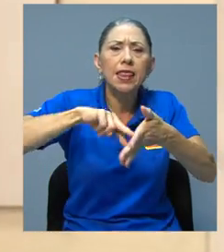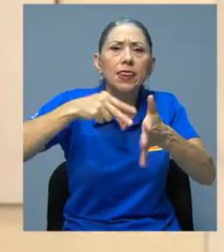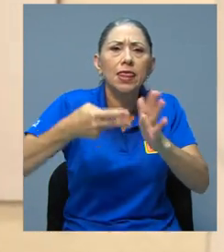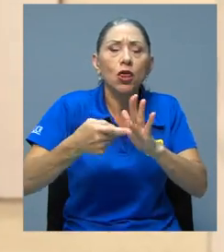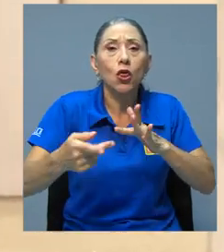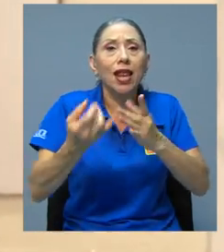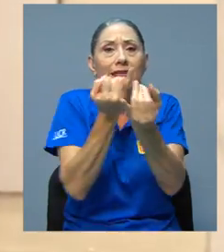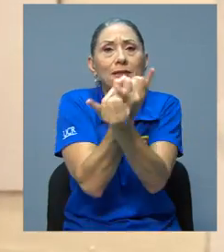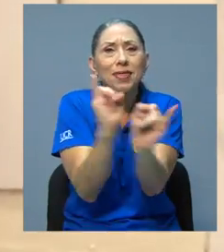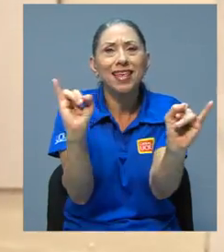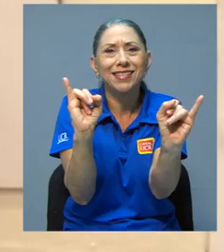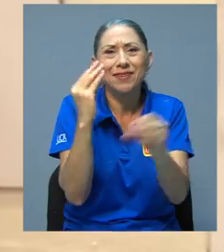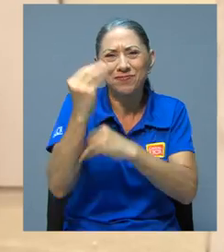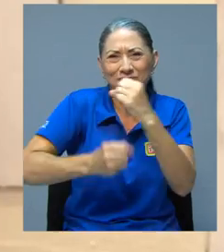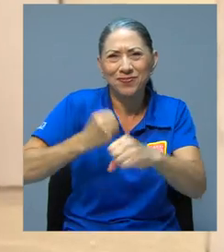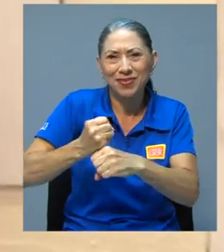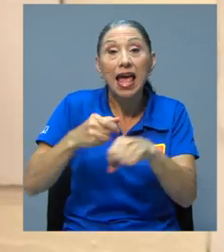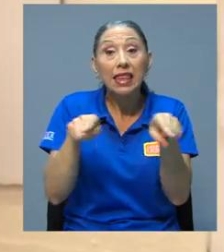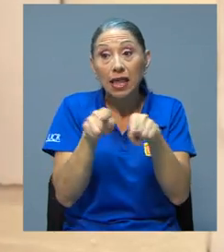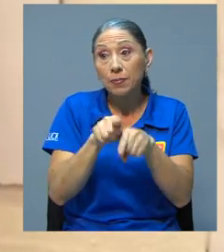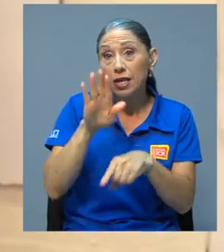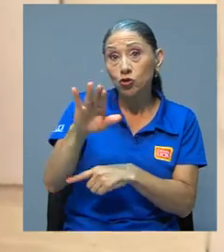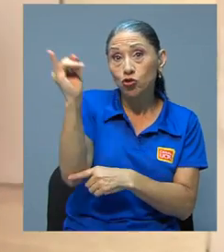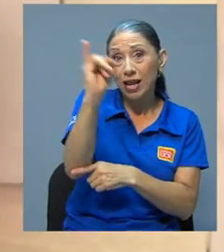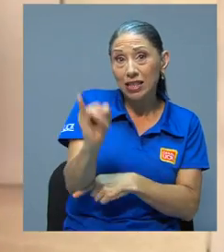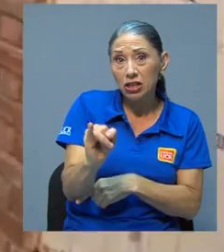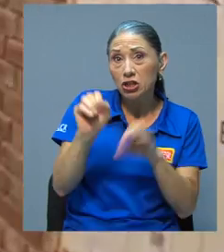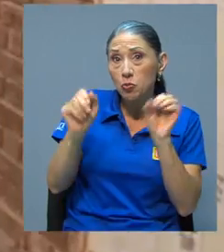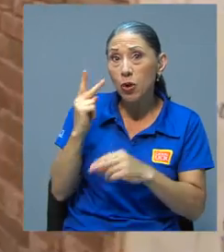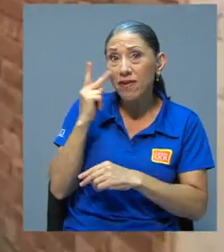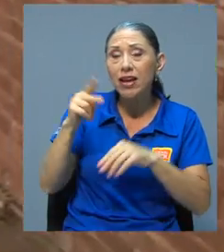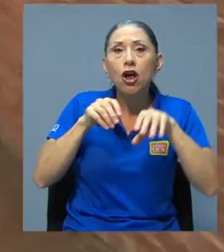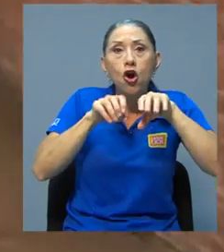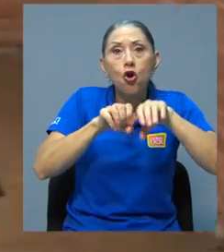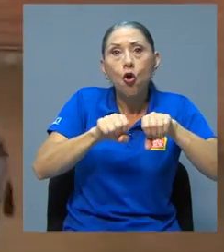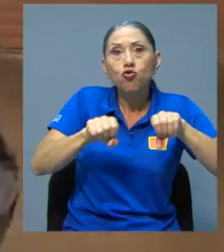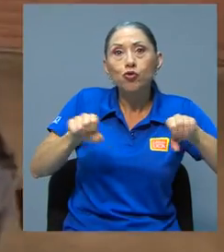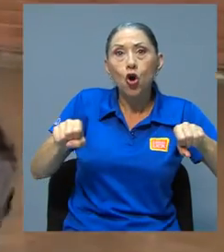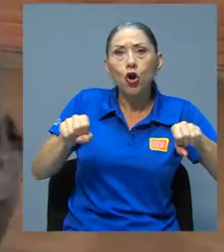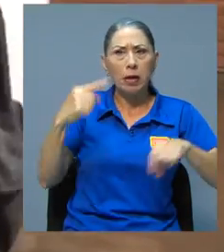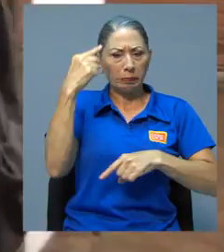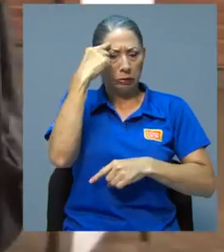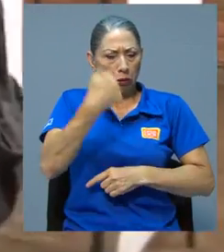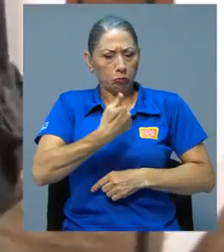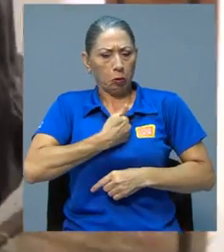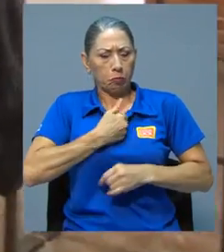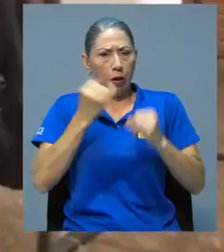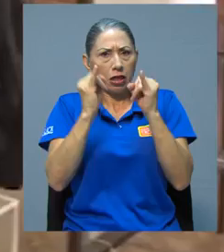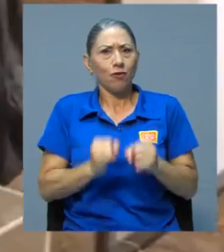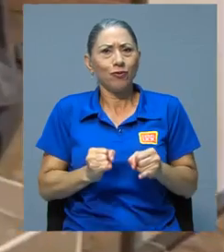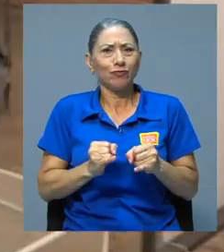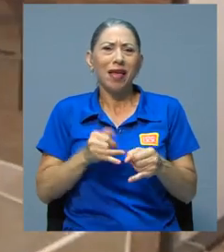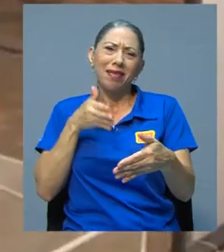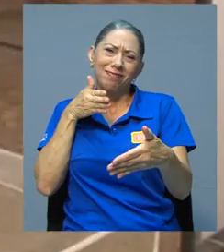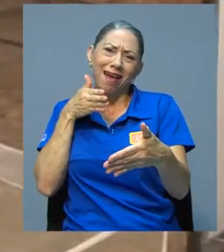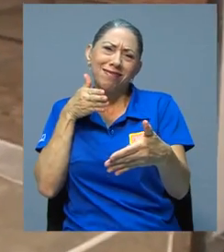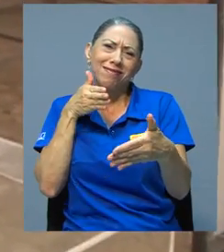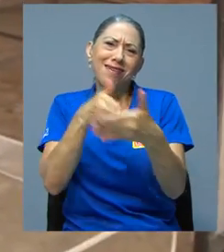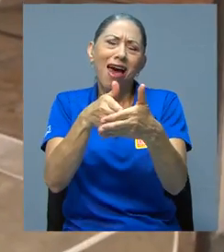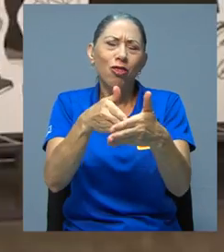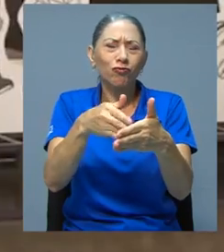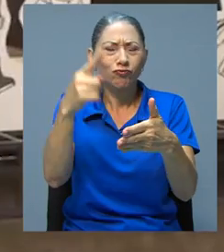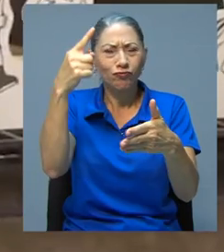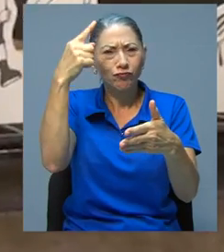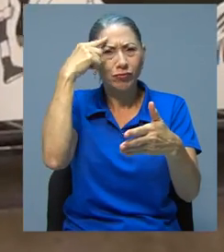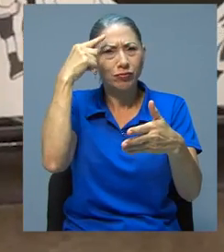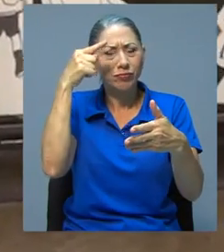años. También sus caricaturas permiten ver cómo la corrupción y el individualismo han dañado la esencia de la idea